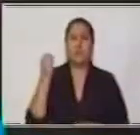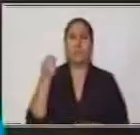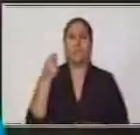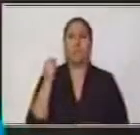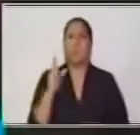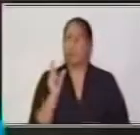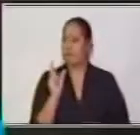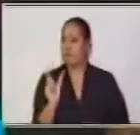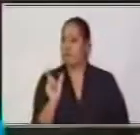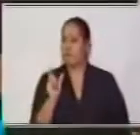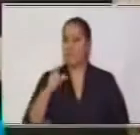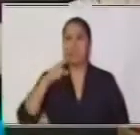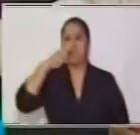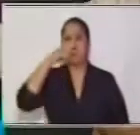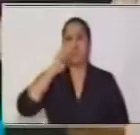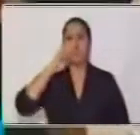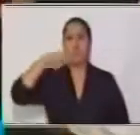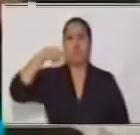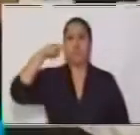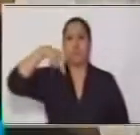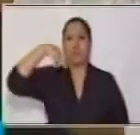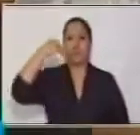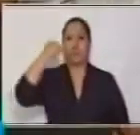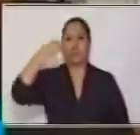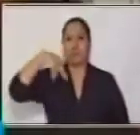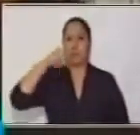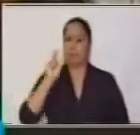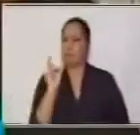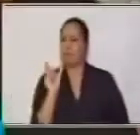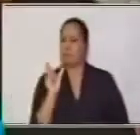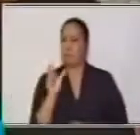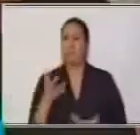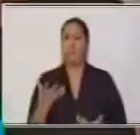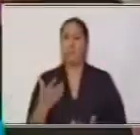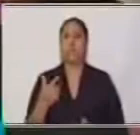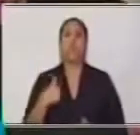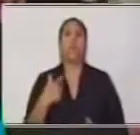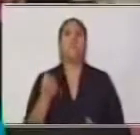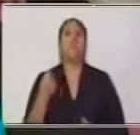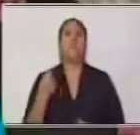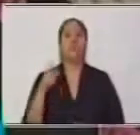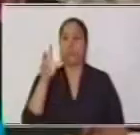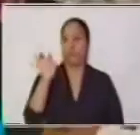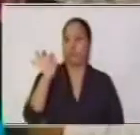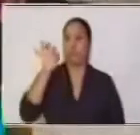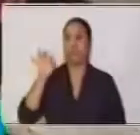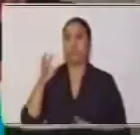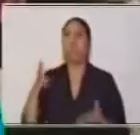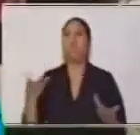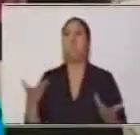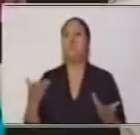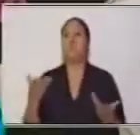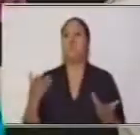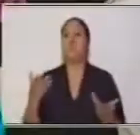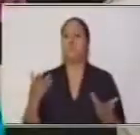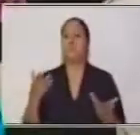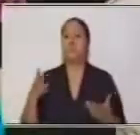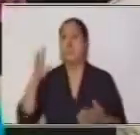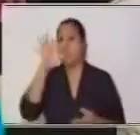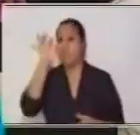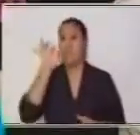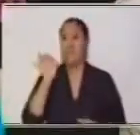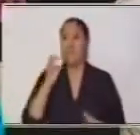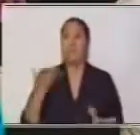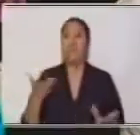Sí, he quitado un medio, excelente, he quitado un medio. Y me he quedado en